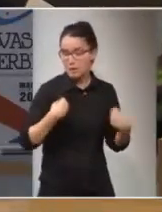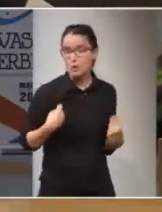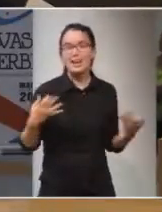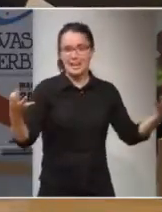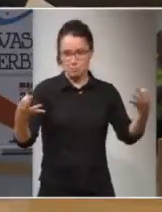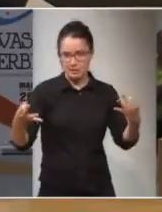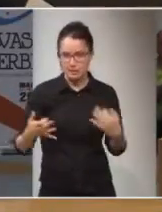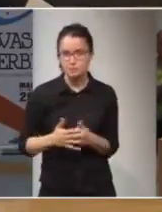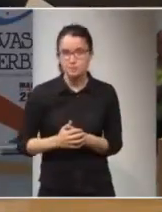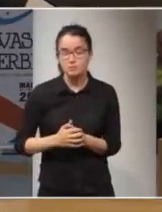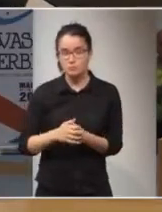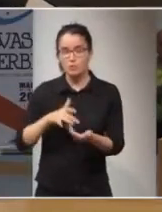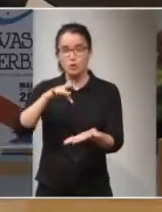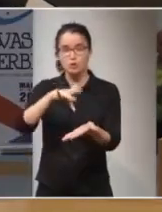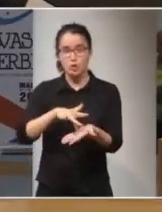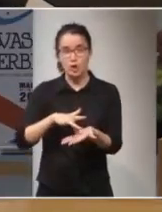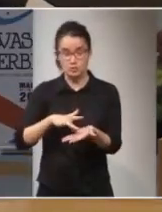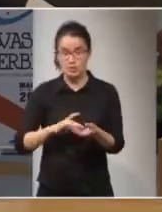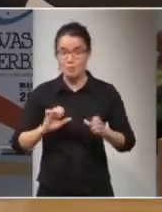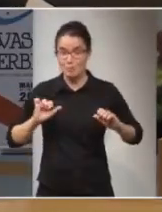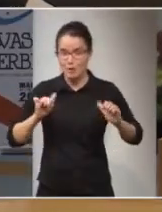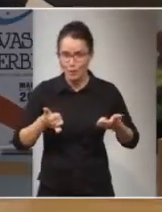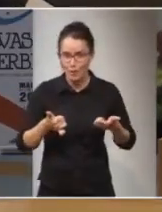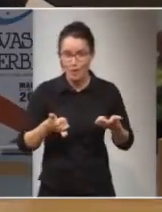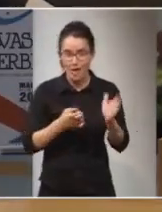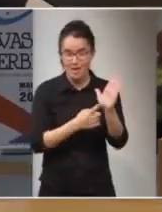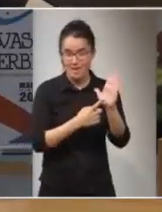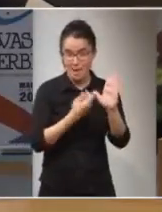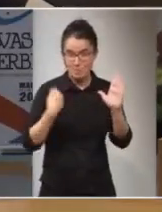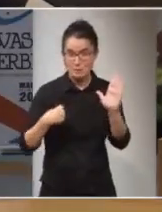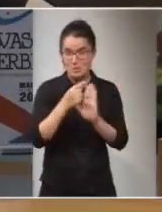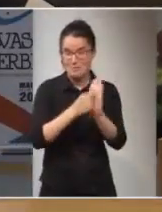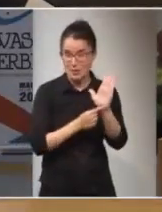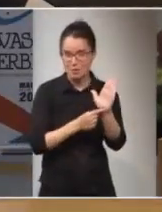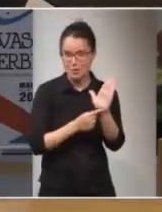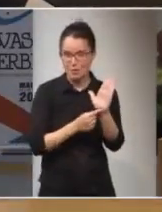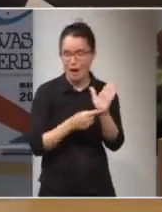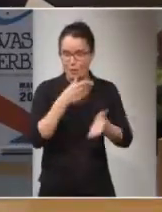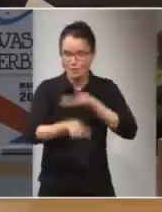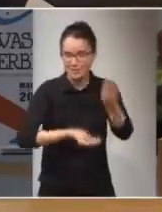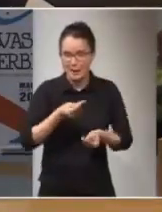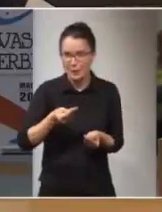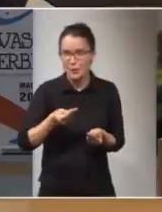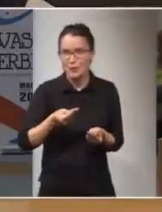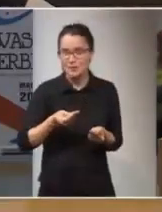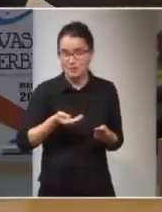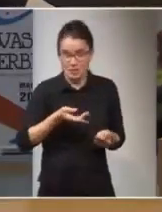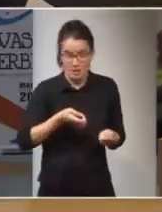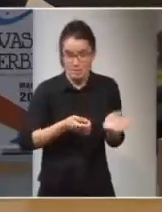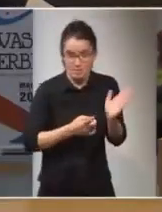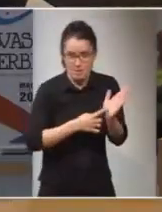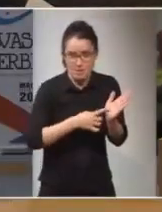ocurrió? Que cuando se empezó a aplicar ese principio, es decir, hacer realidad